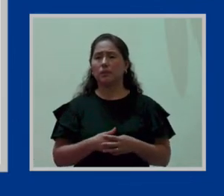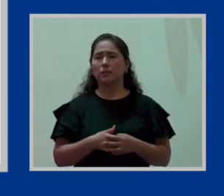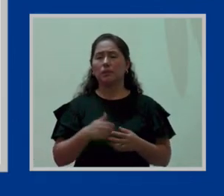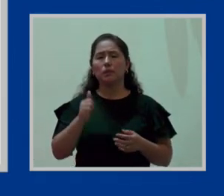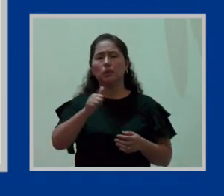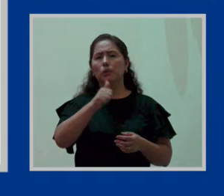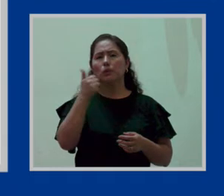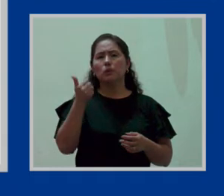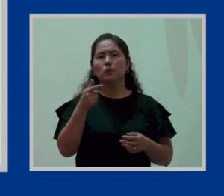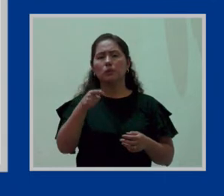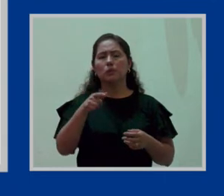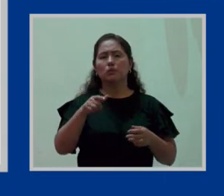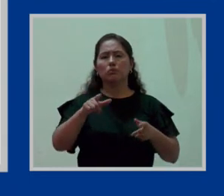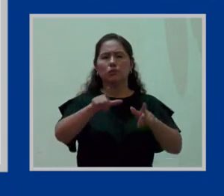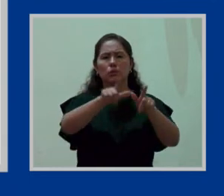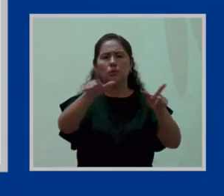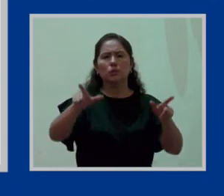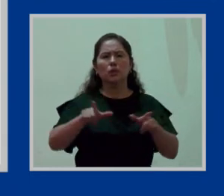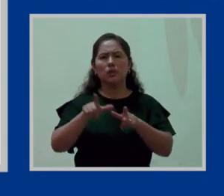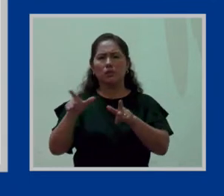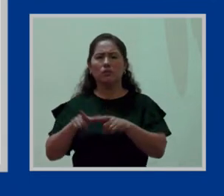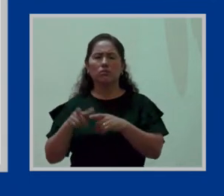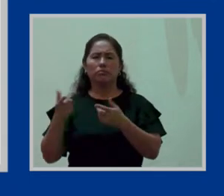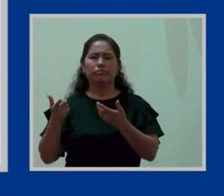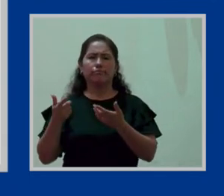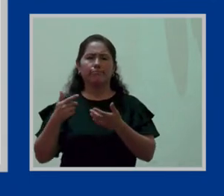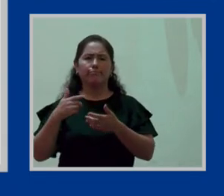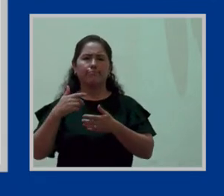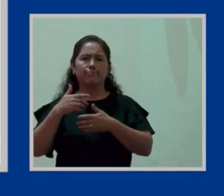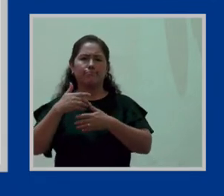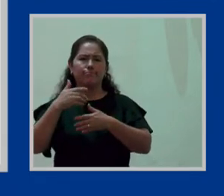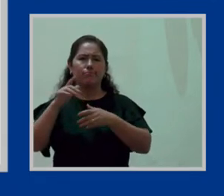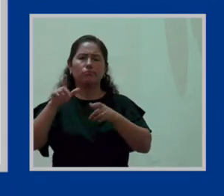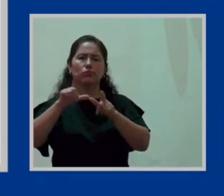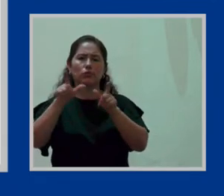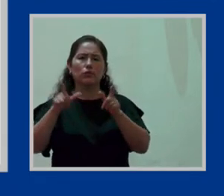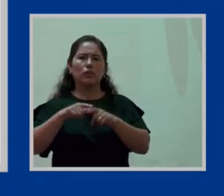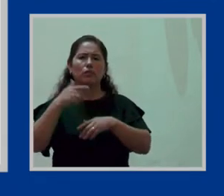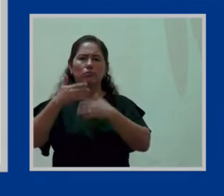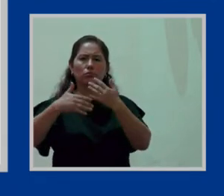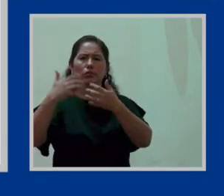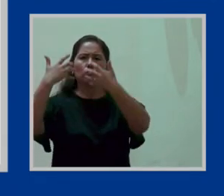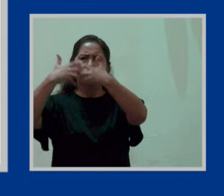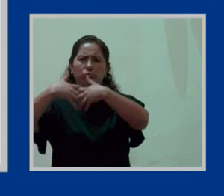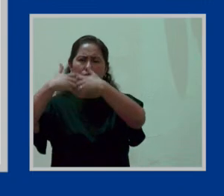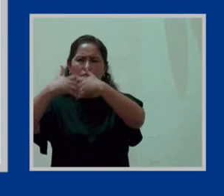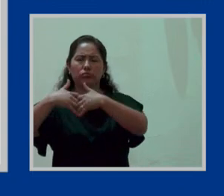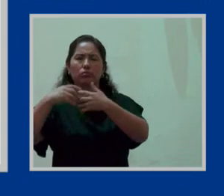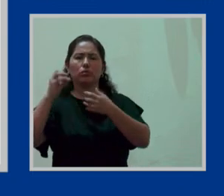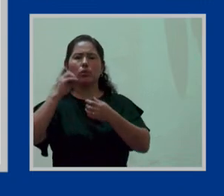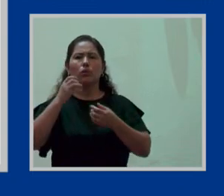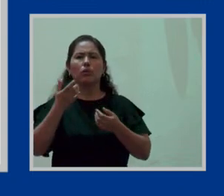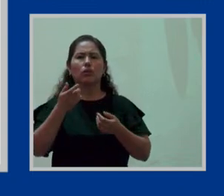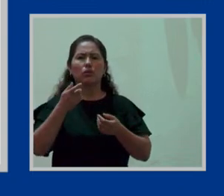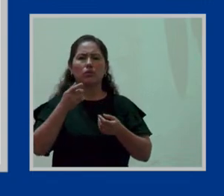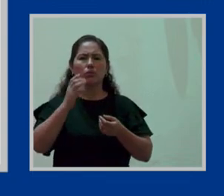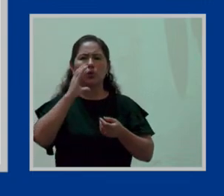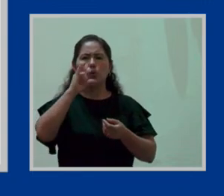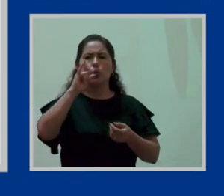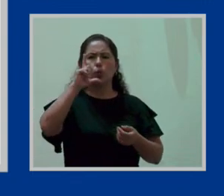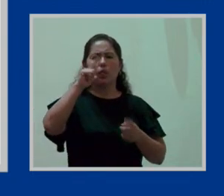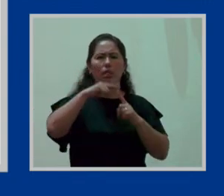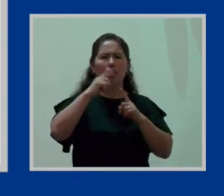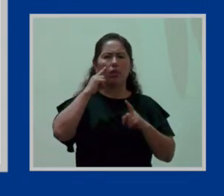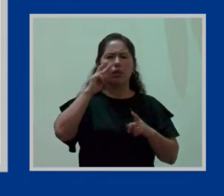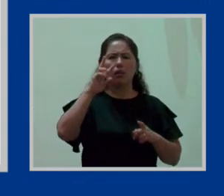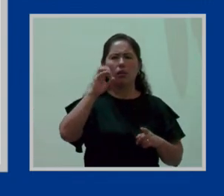lado, zona de procesamiento industrial y zona de cultivo. Y en la zona de cultivo, ¿cómo voy a